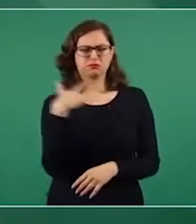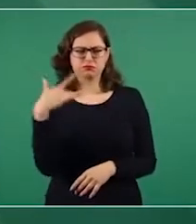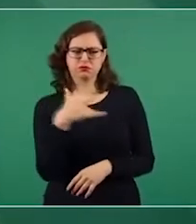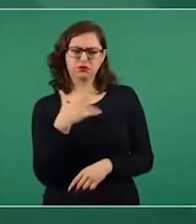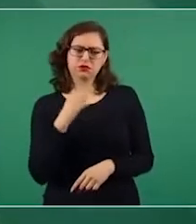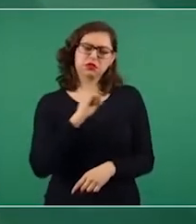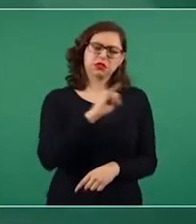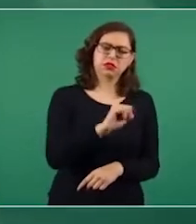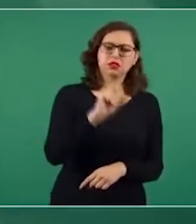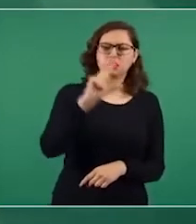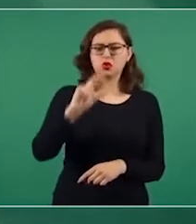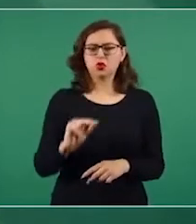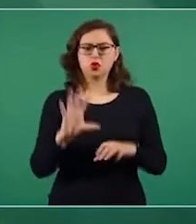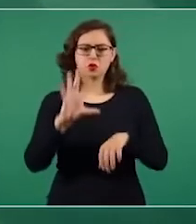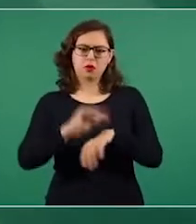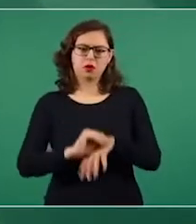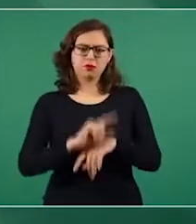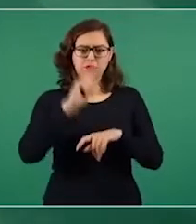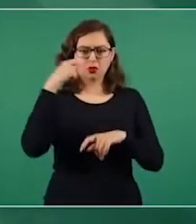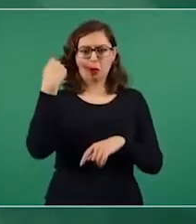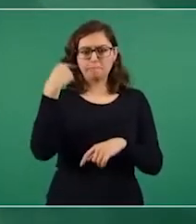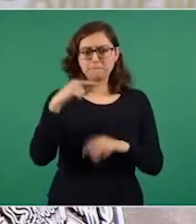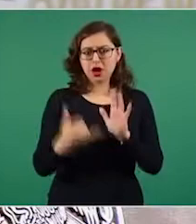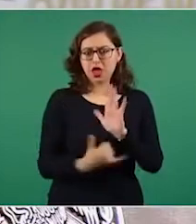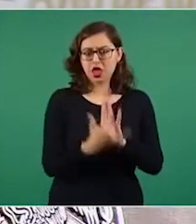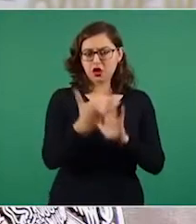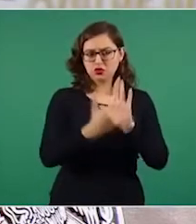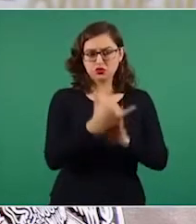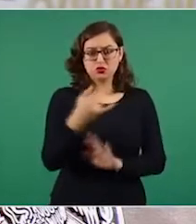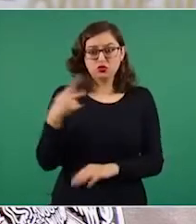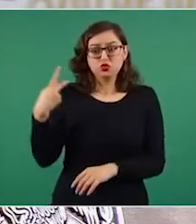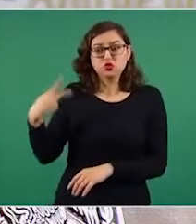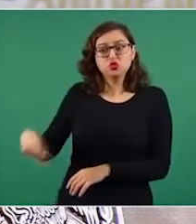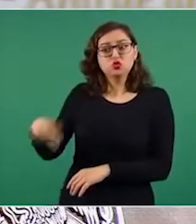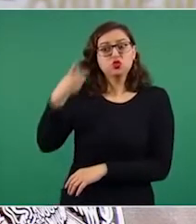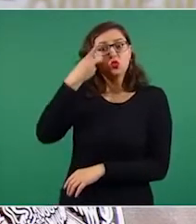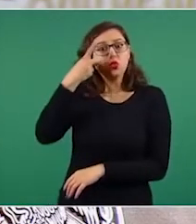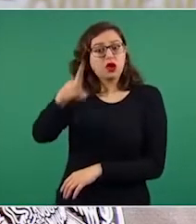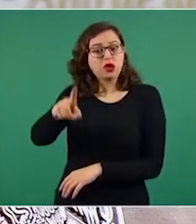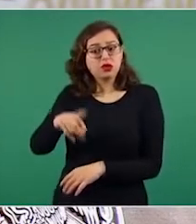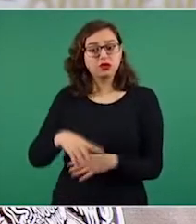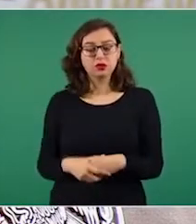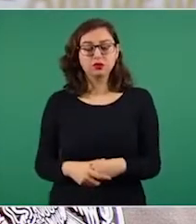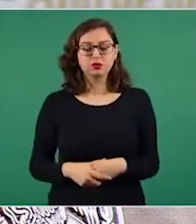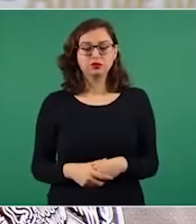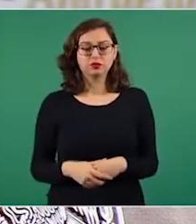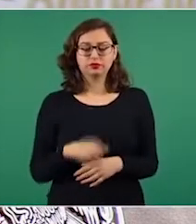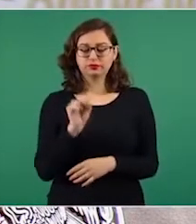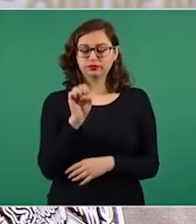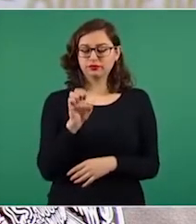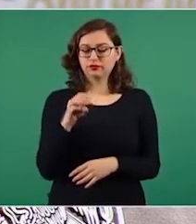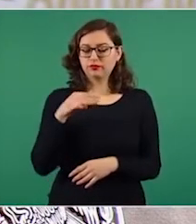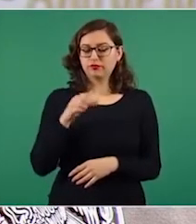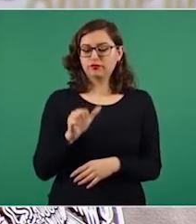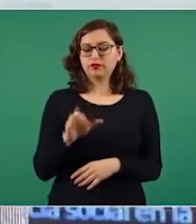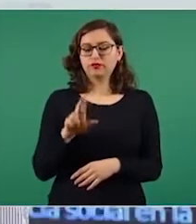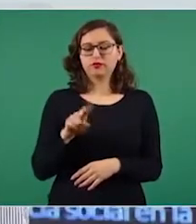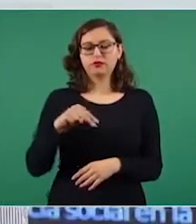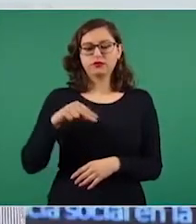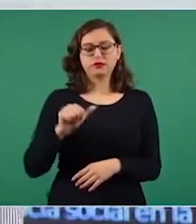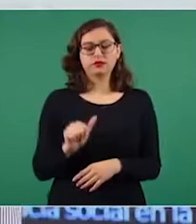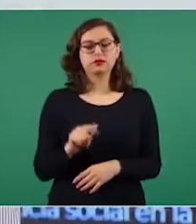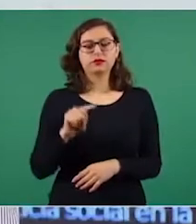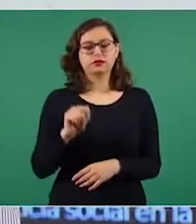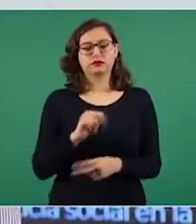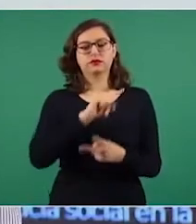tierras sobre las que actualmente son propietarios. La Secretaría de Medio Ambiente y Recursos Naturales